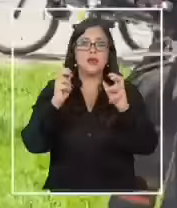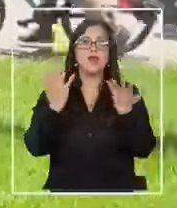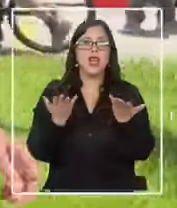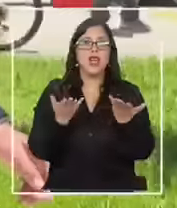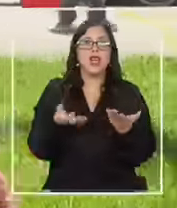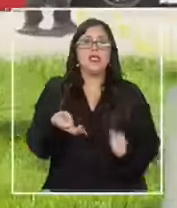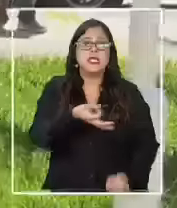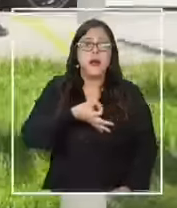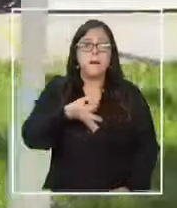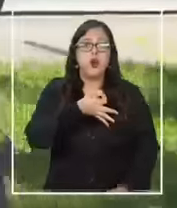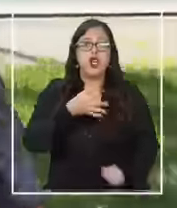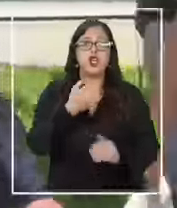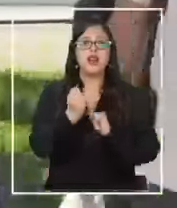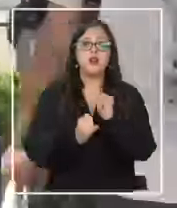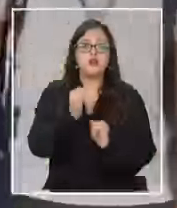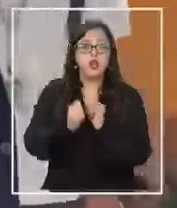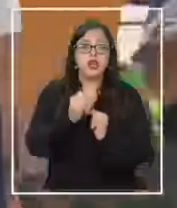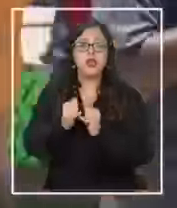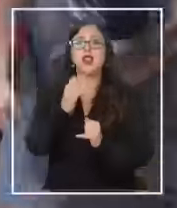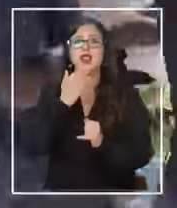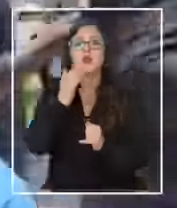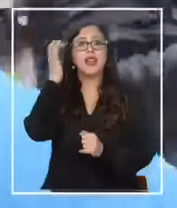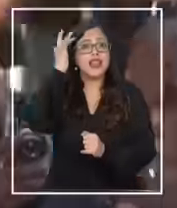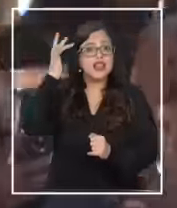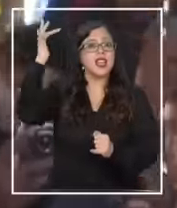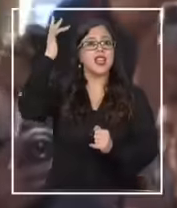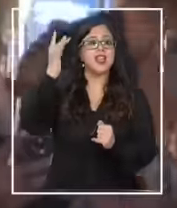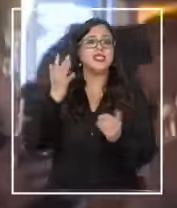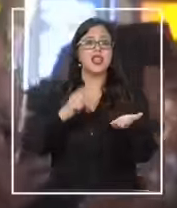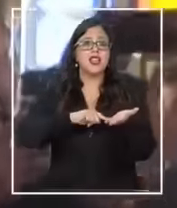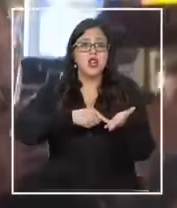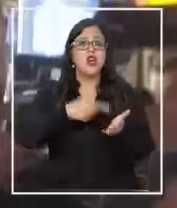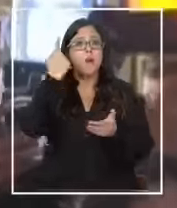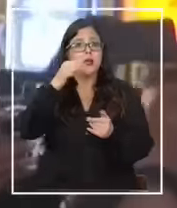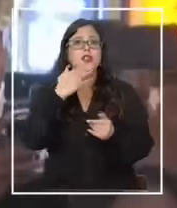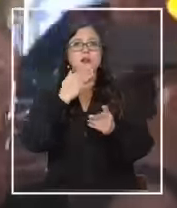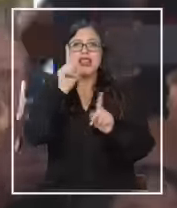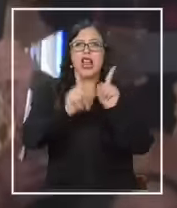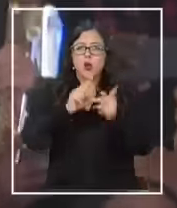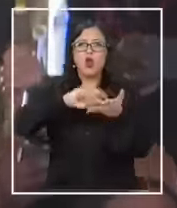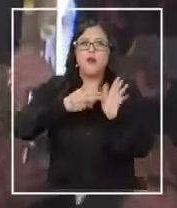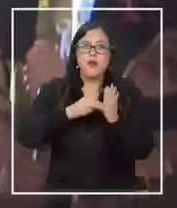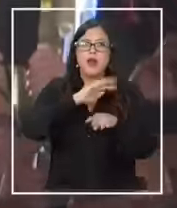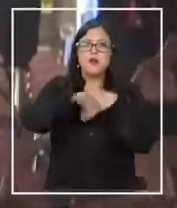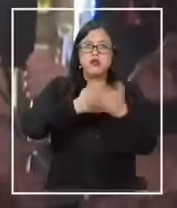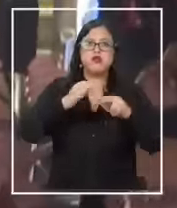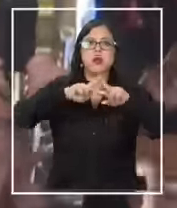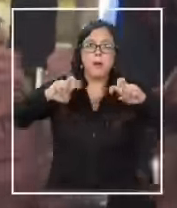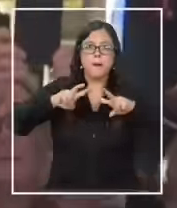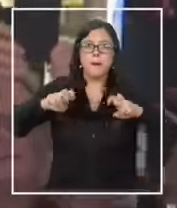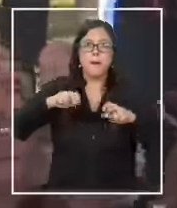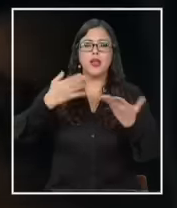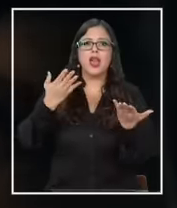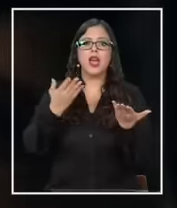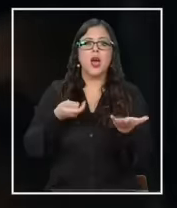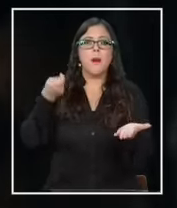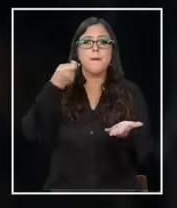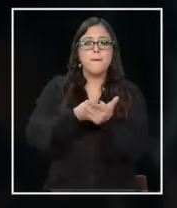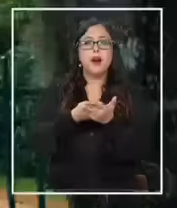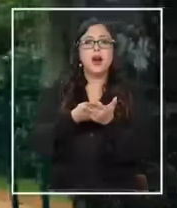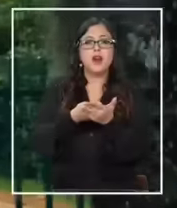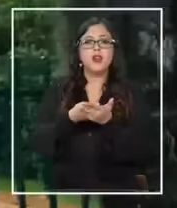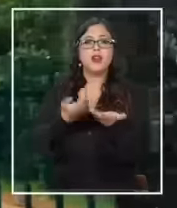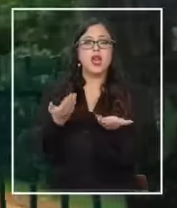criptomonedas y la inteligencia artificial pero también ha estado envuelto en polémicas. Enfrenta una investigación ética por pagos externos